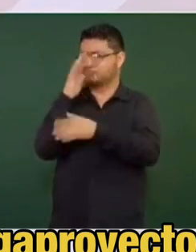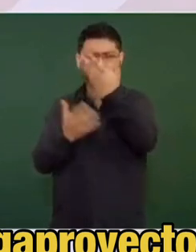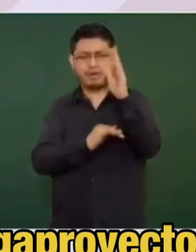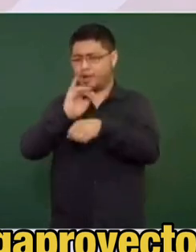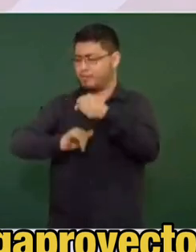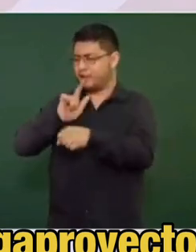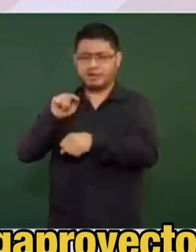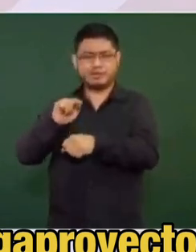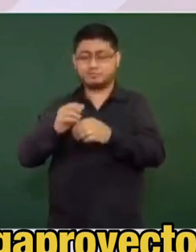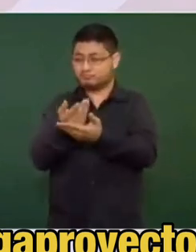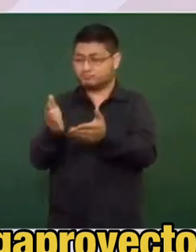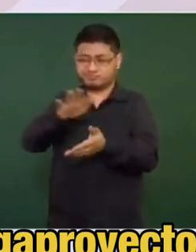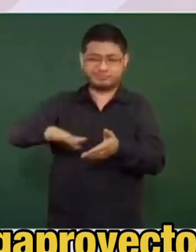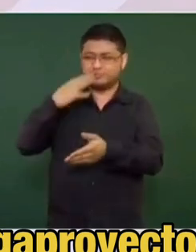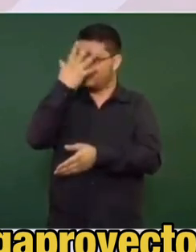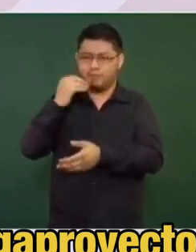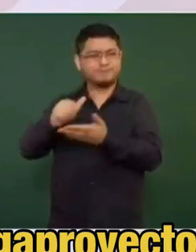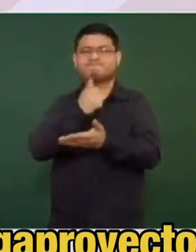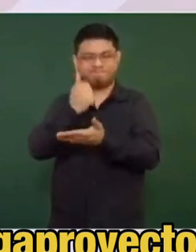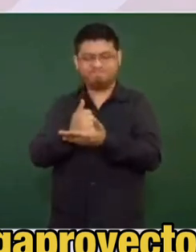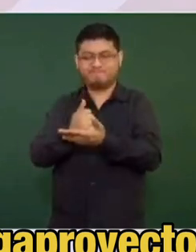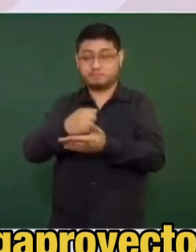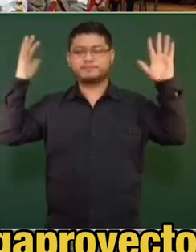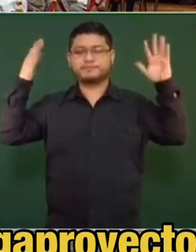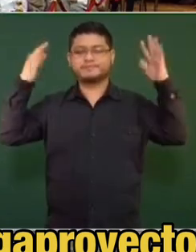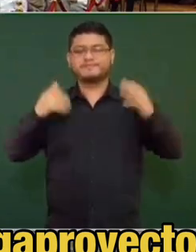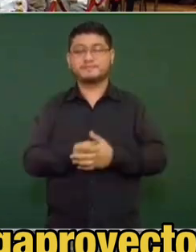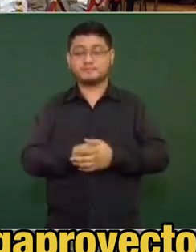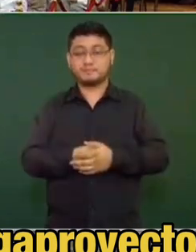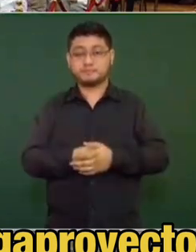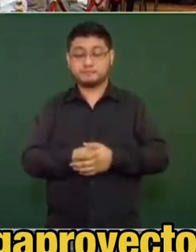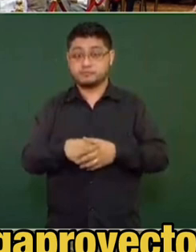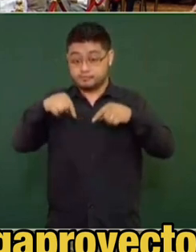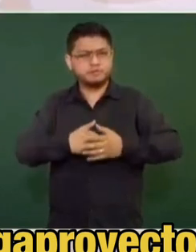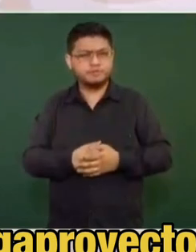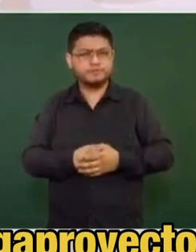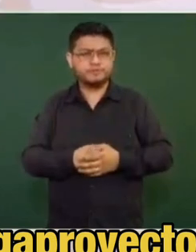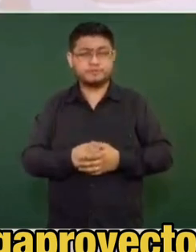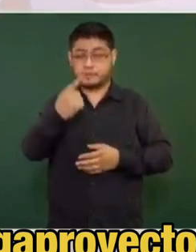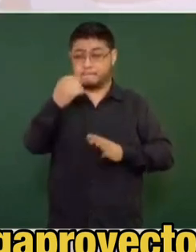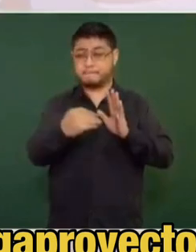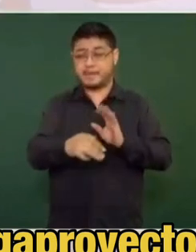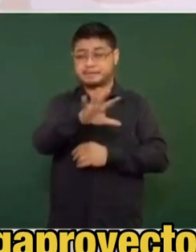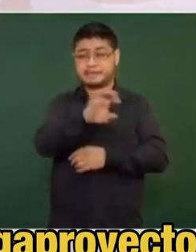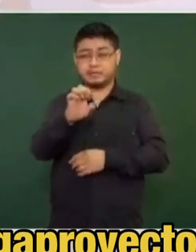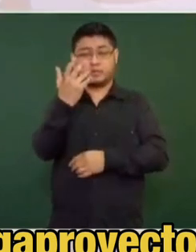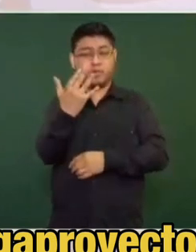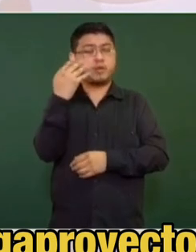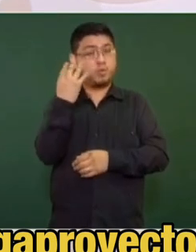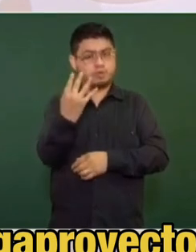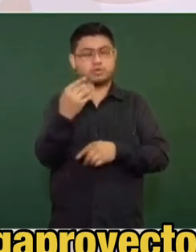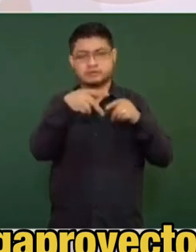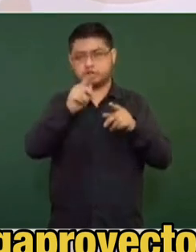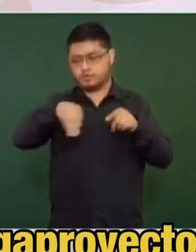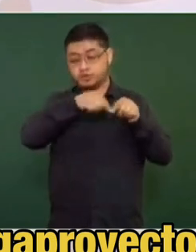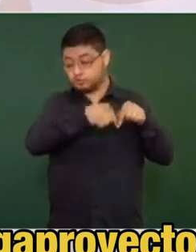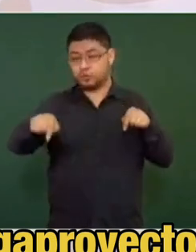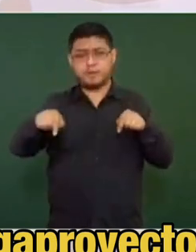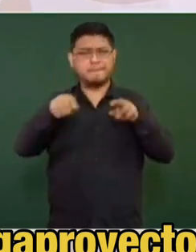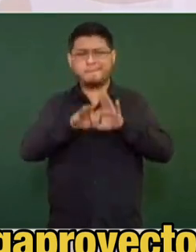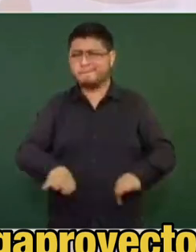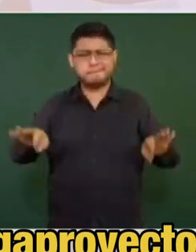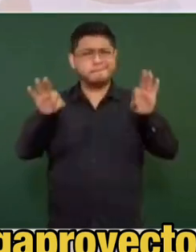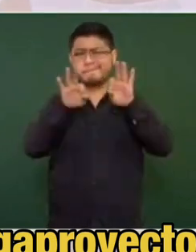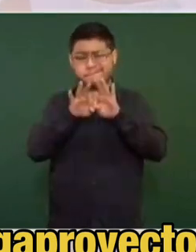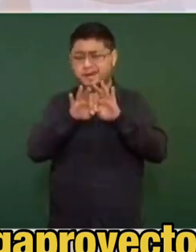fauna nativa y majestuosas ciudades del México antiguo. Hoy por hoy, esta obra, 1.554 kilómetros, es la más importante